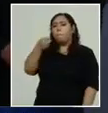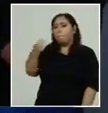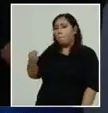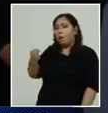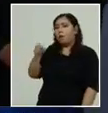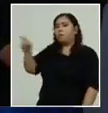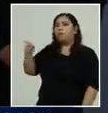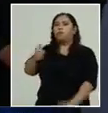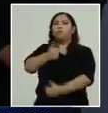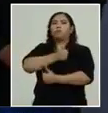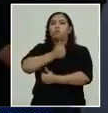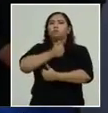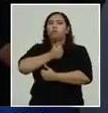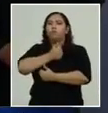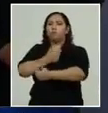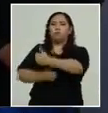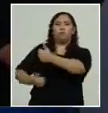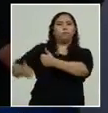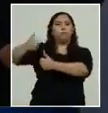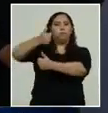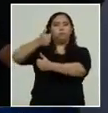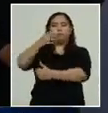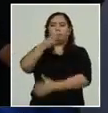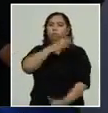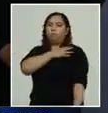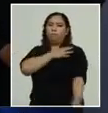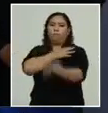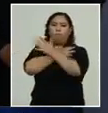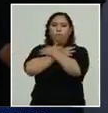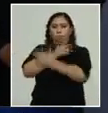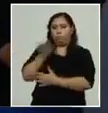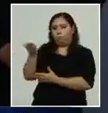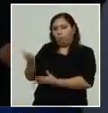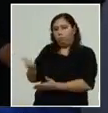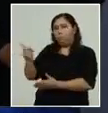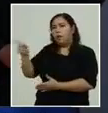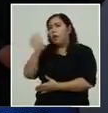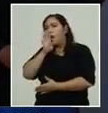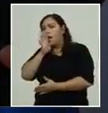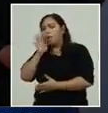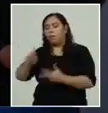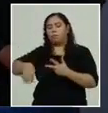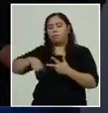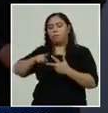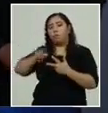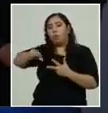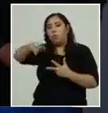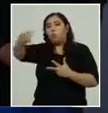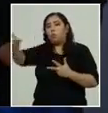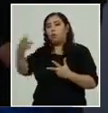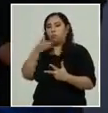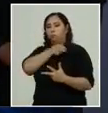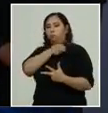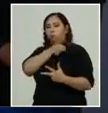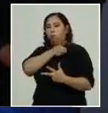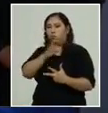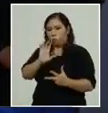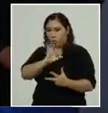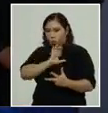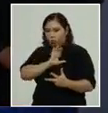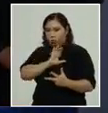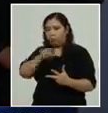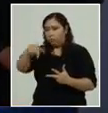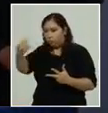del Estado Mayor Conjunto, el general Tito Lillo Moreno Cuello y luego el director general de la policía, el general Aguilar